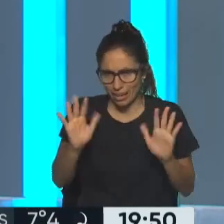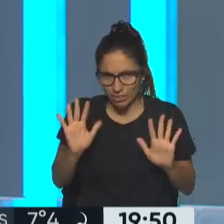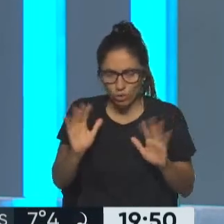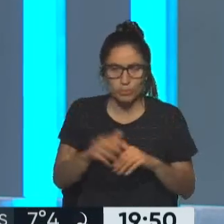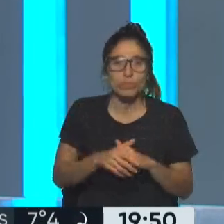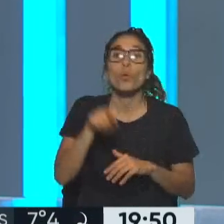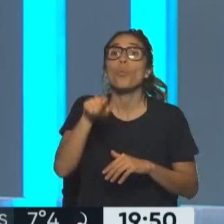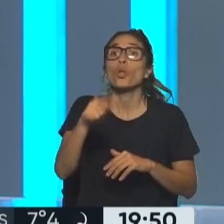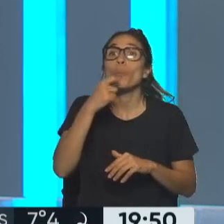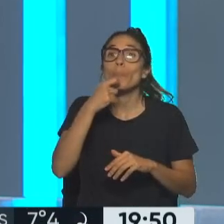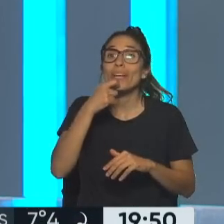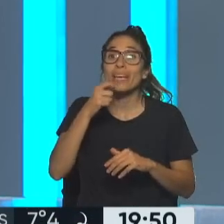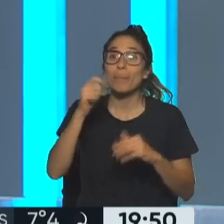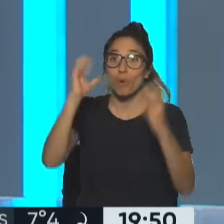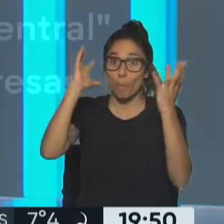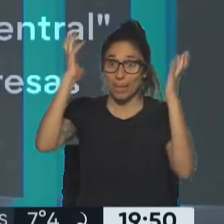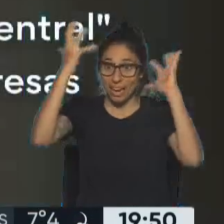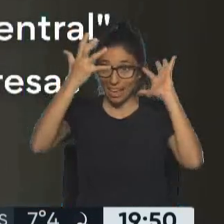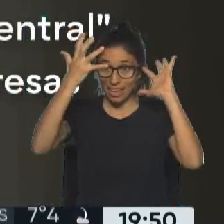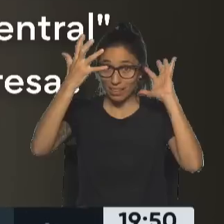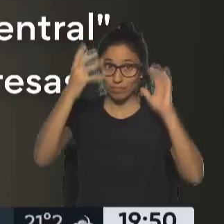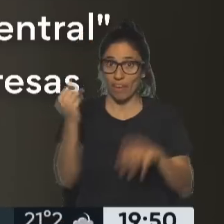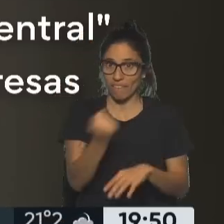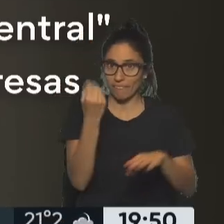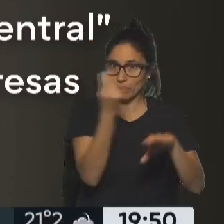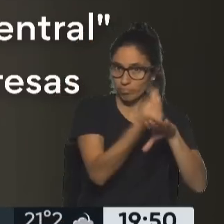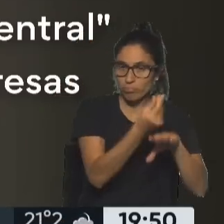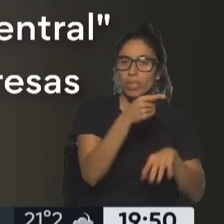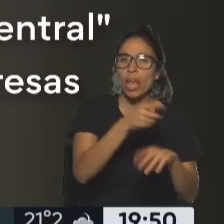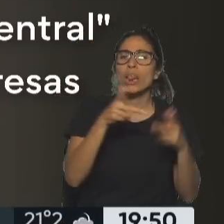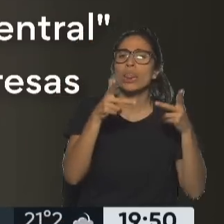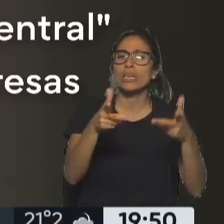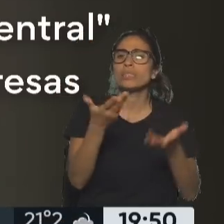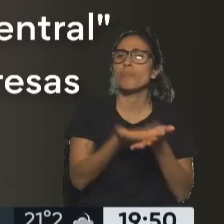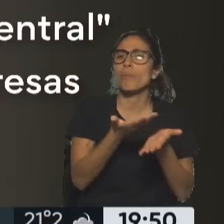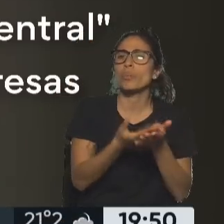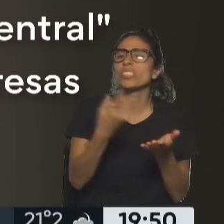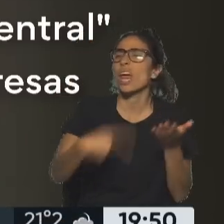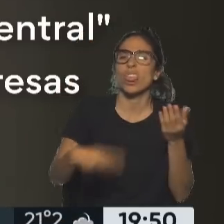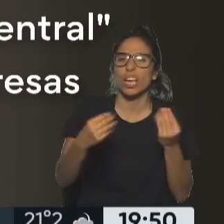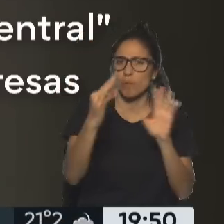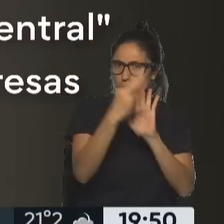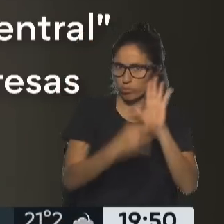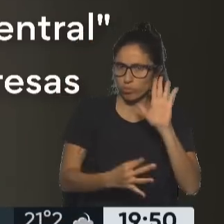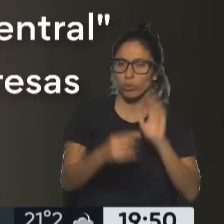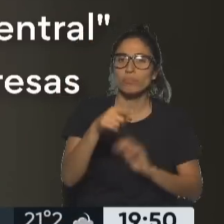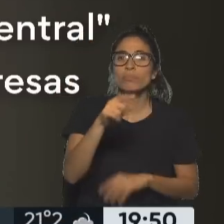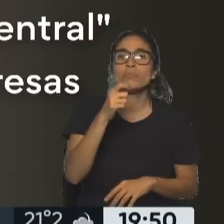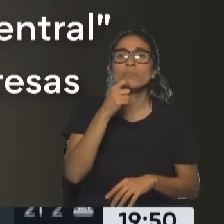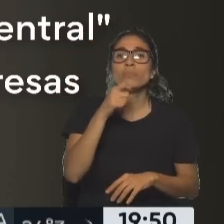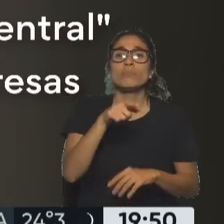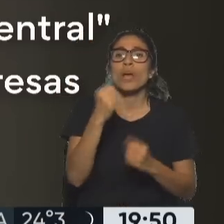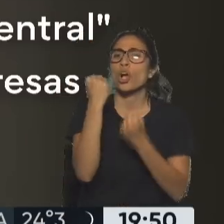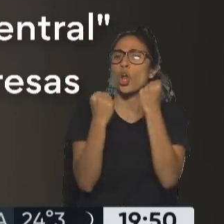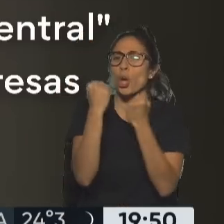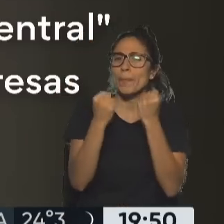mirá lo que propone, tenemos dos placas, dámela. Por ejemplo, en la historia económica, este